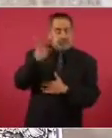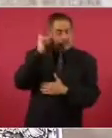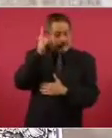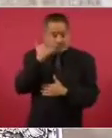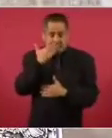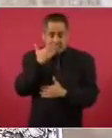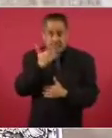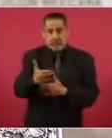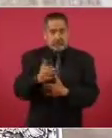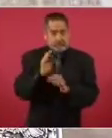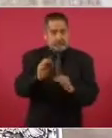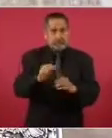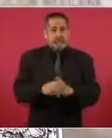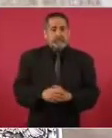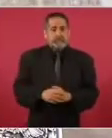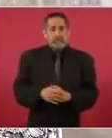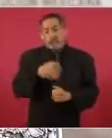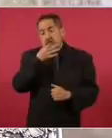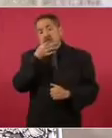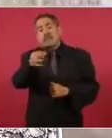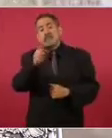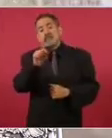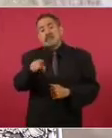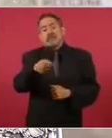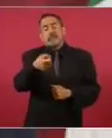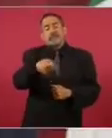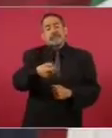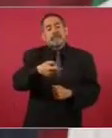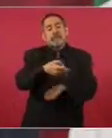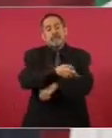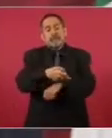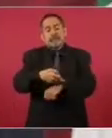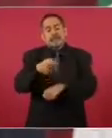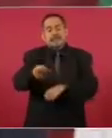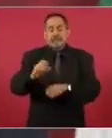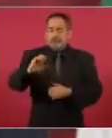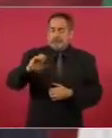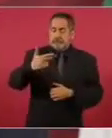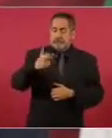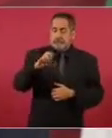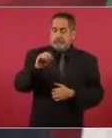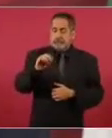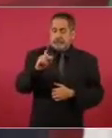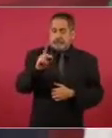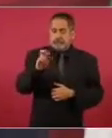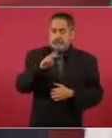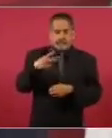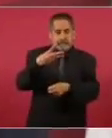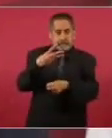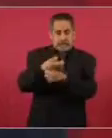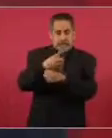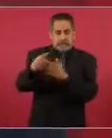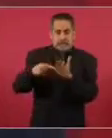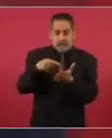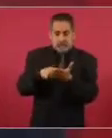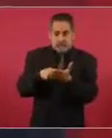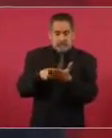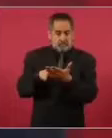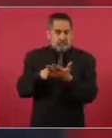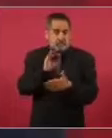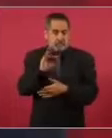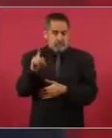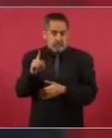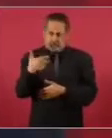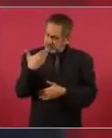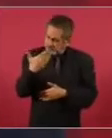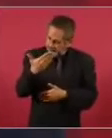Y aprovecho también para enviar una felicitación a Checo Pérez, que obtuvo tercer lugar, y también